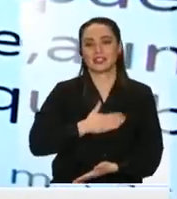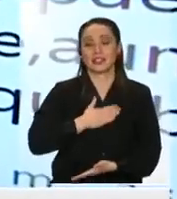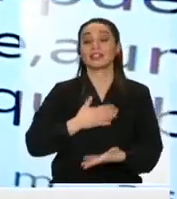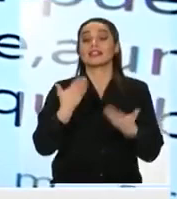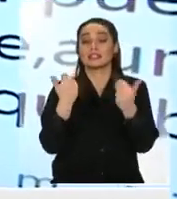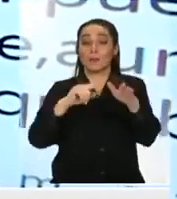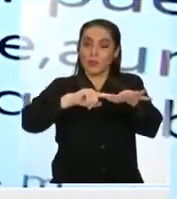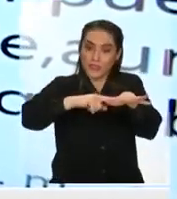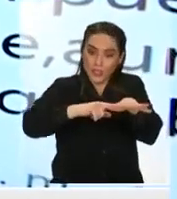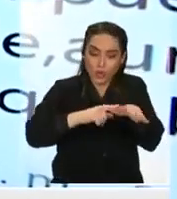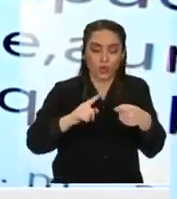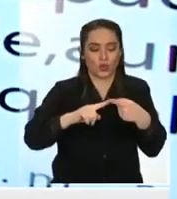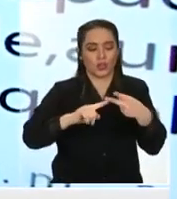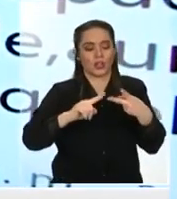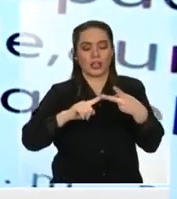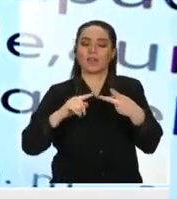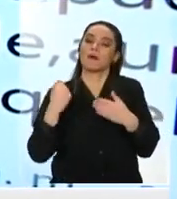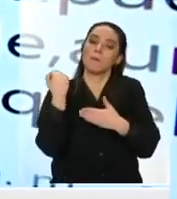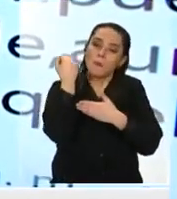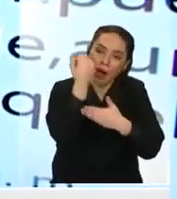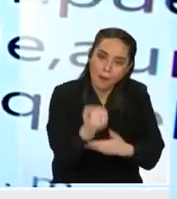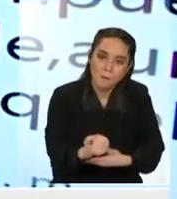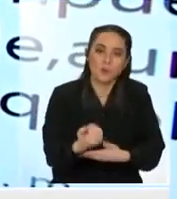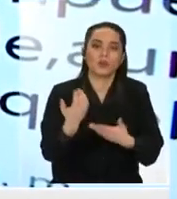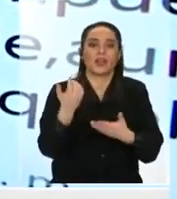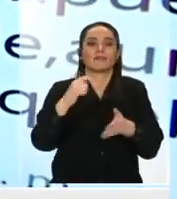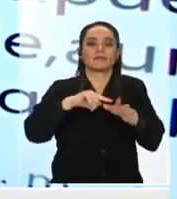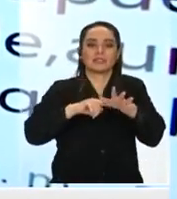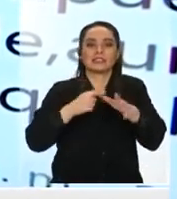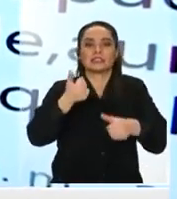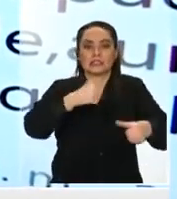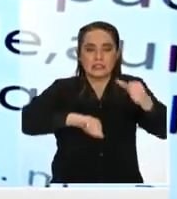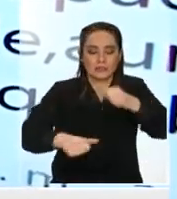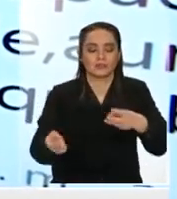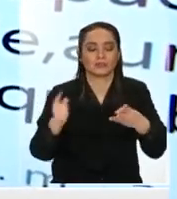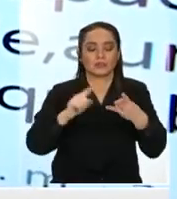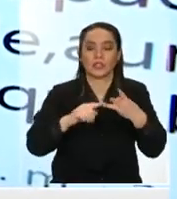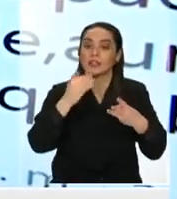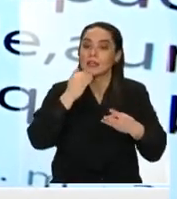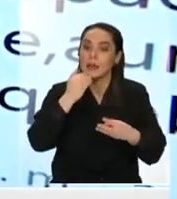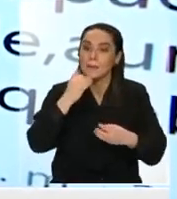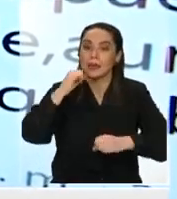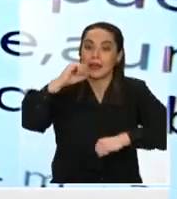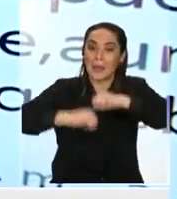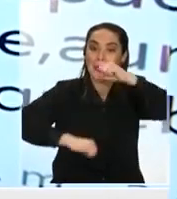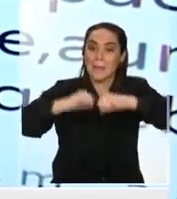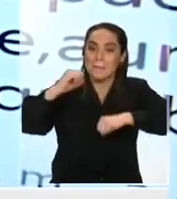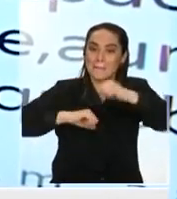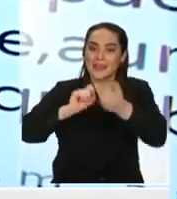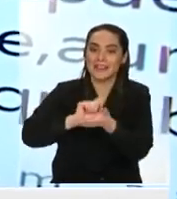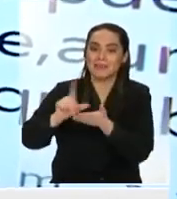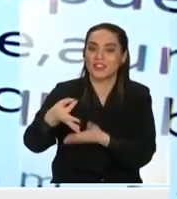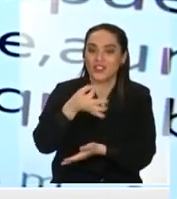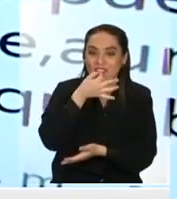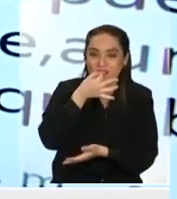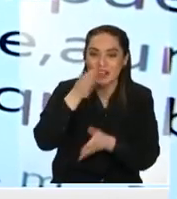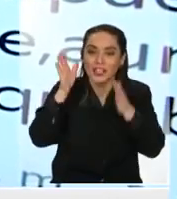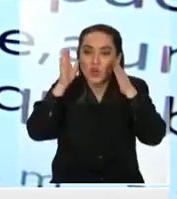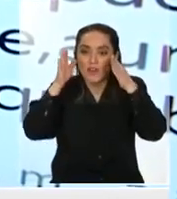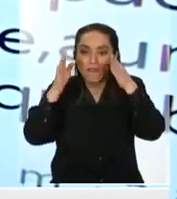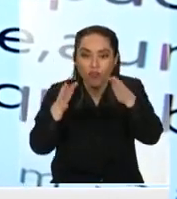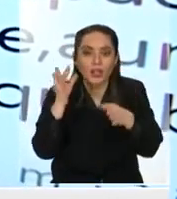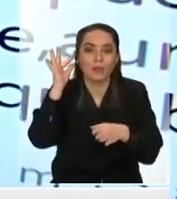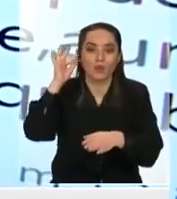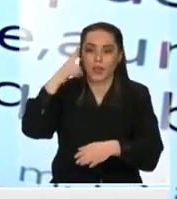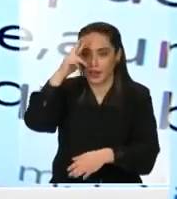tecnológico vamos a contribuir al desarrollo ciencia y tecnología vamos a contribuir al emprendimiento verde y al emprendimiento con enfoque de género sobre